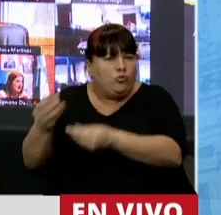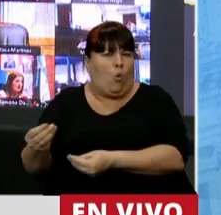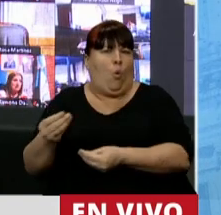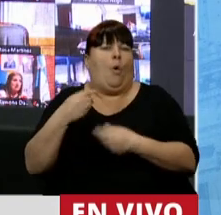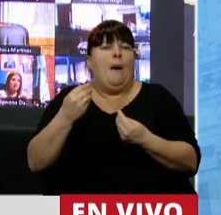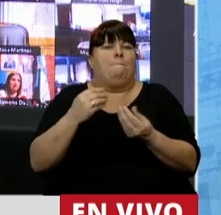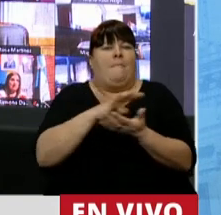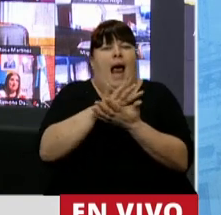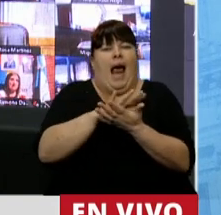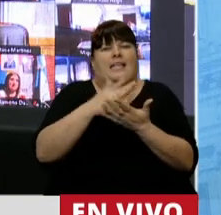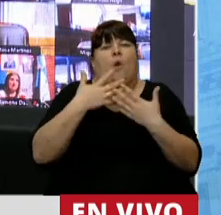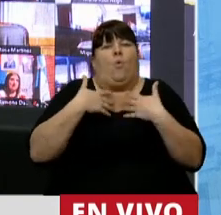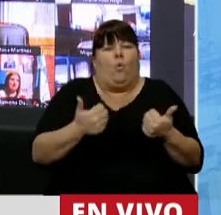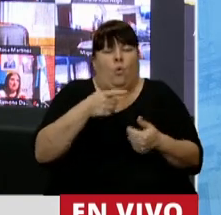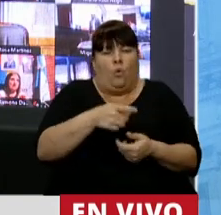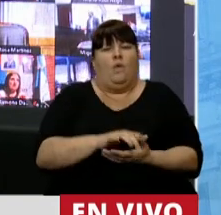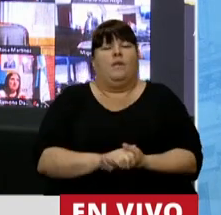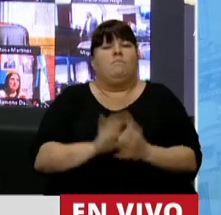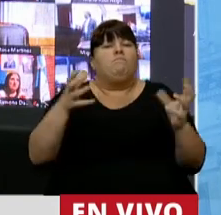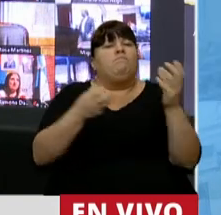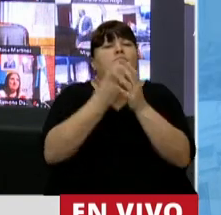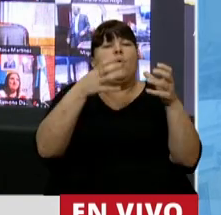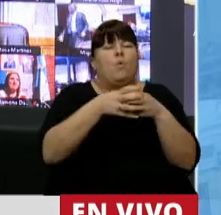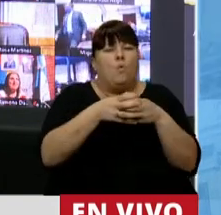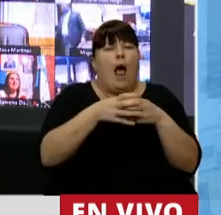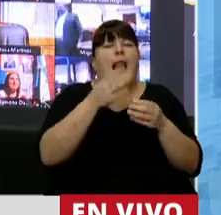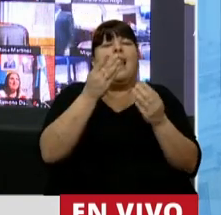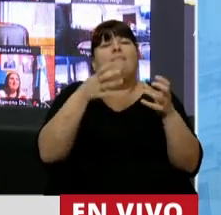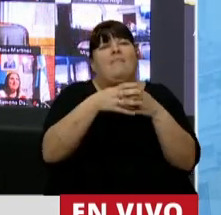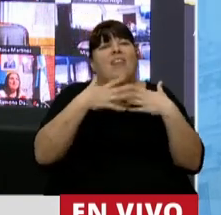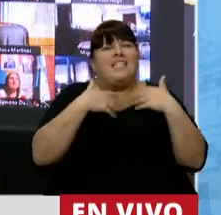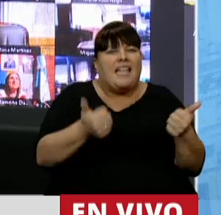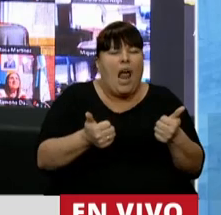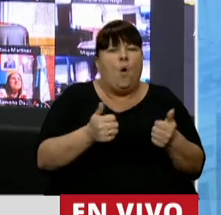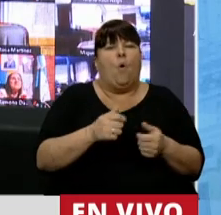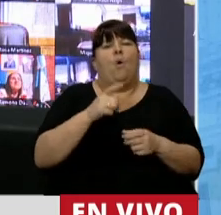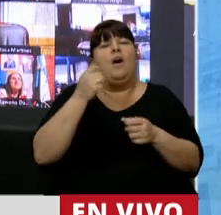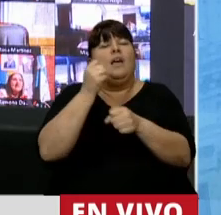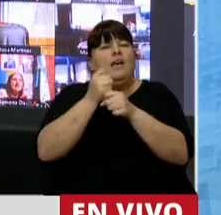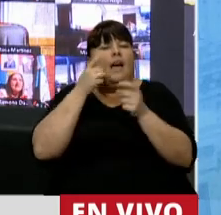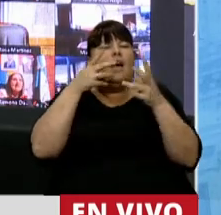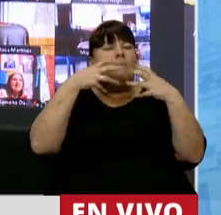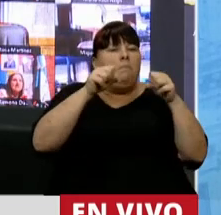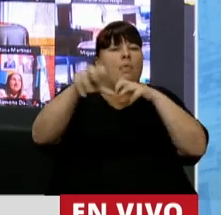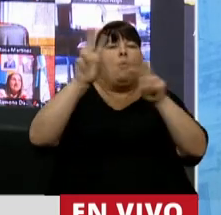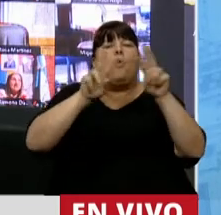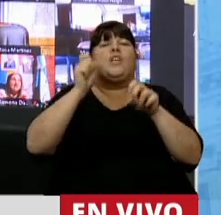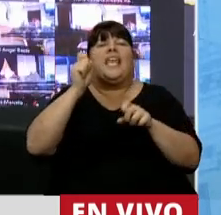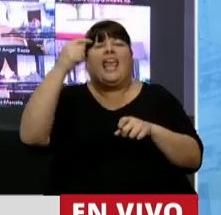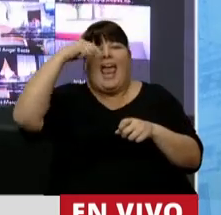ayudar a dar respuesta sanitaria. Se formaron como promotores de salud. Encabezaron los operativos de TETAR.